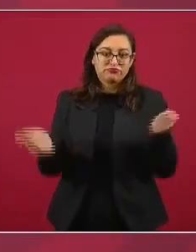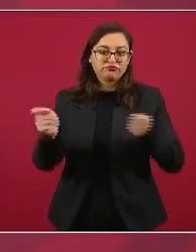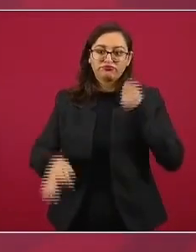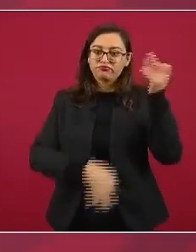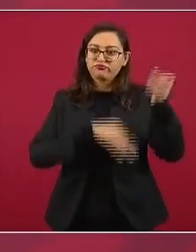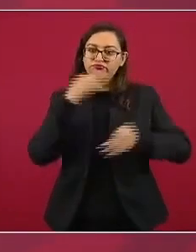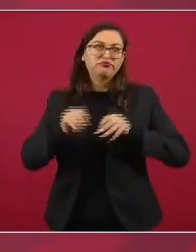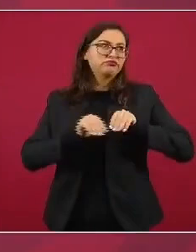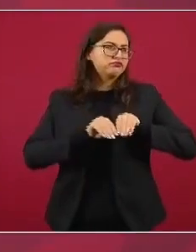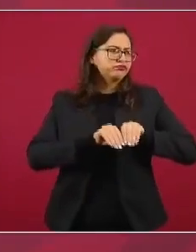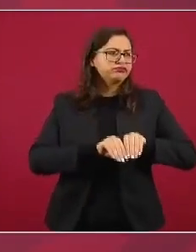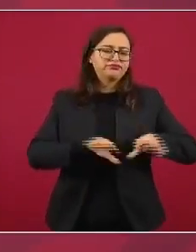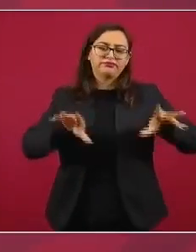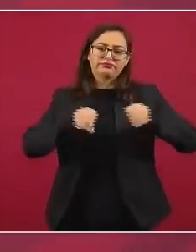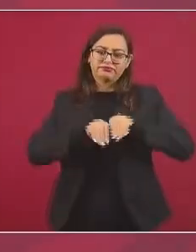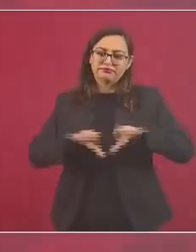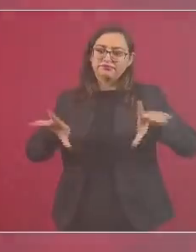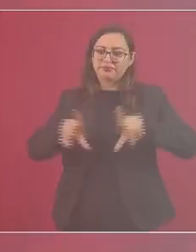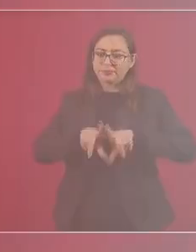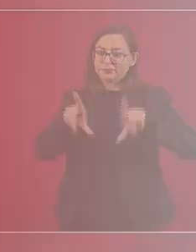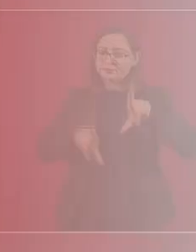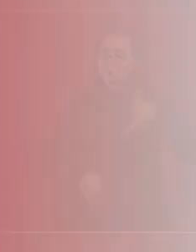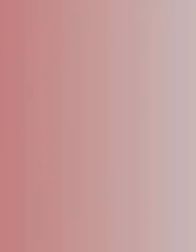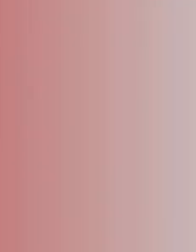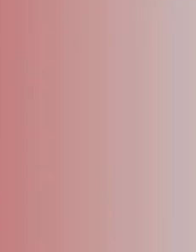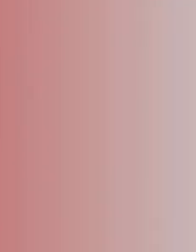de vacunación en todo el país.